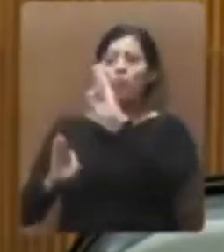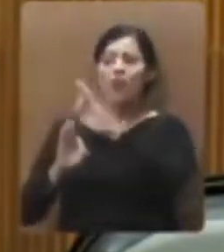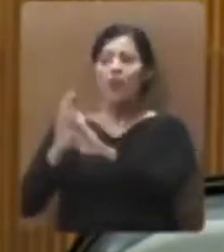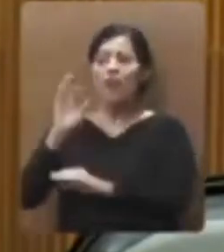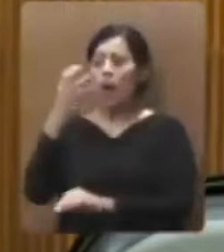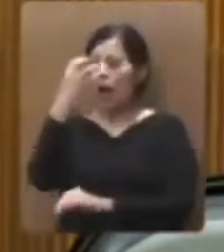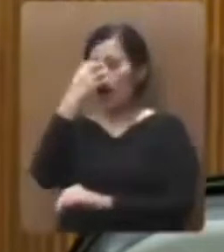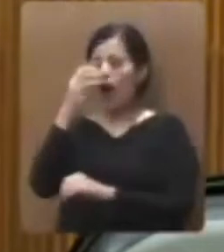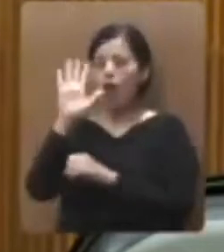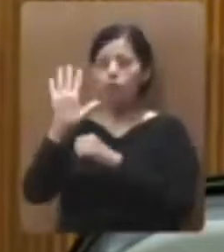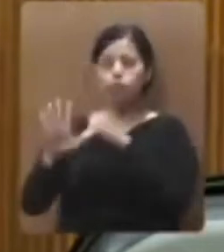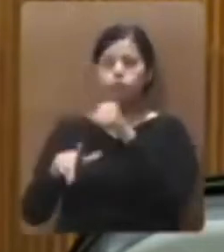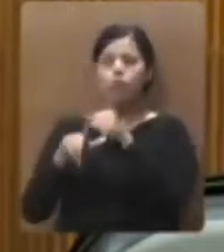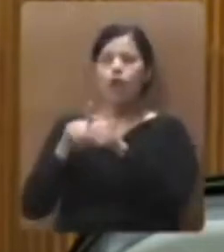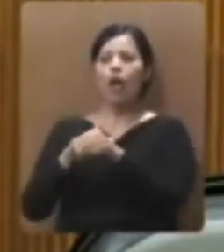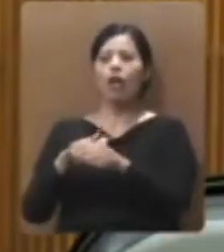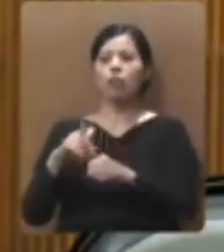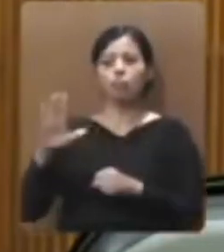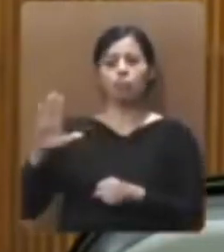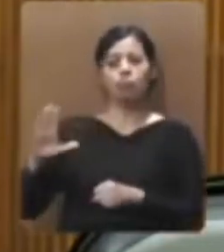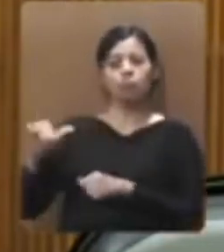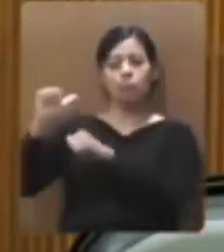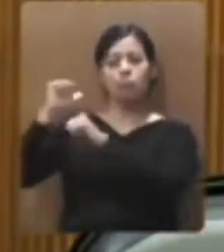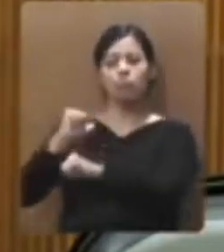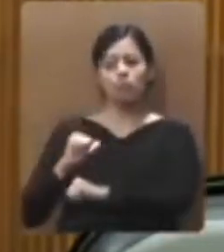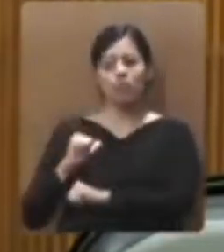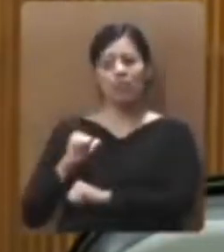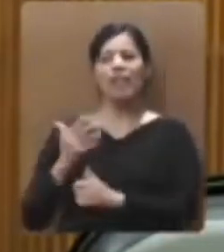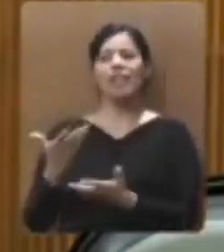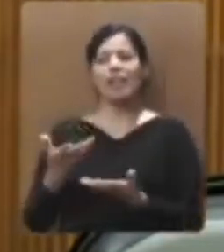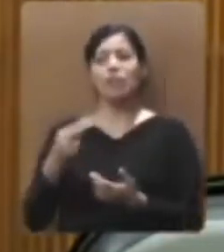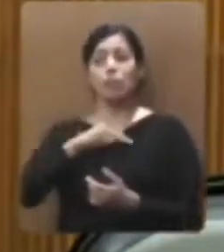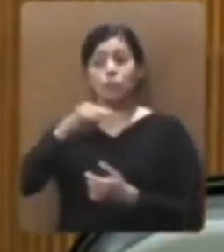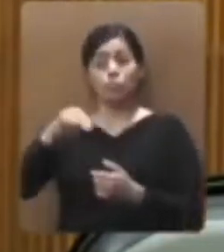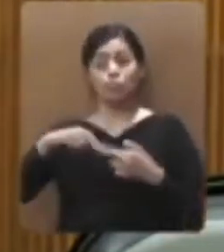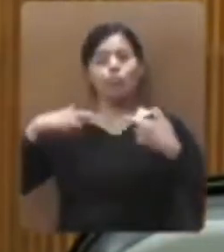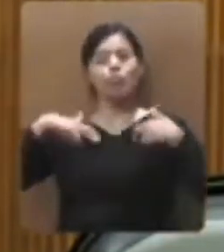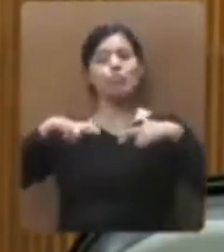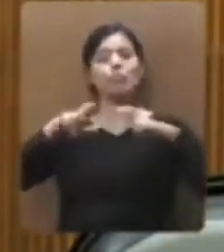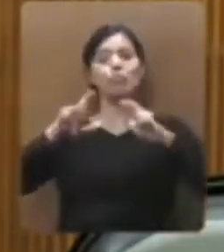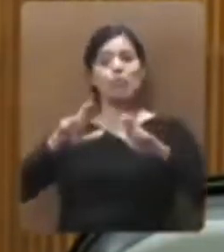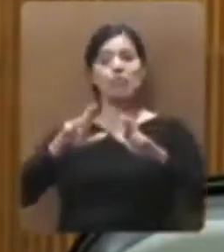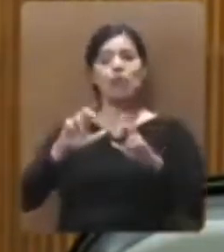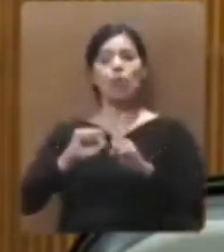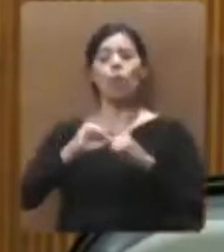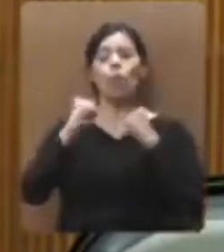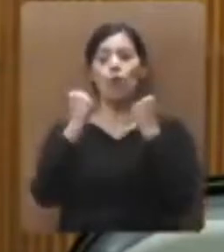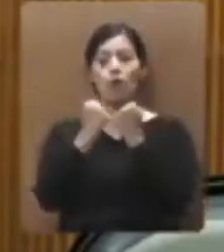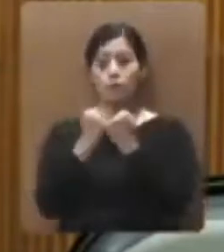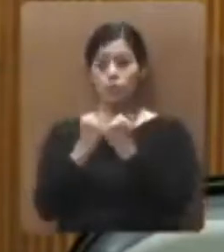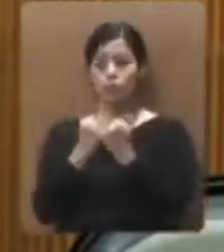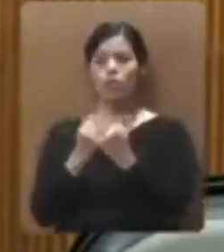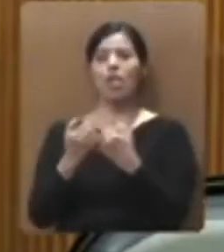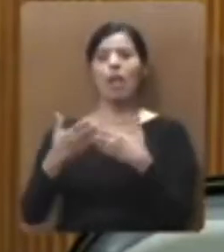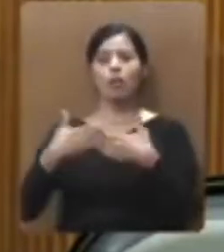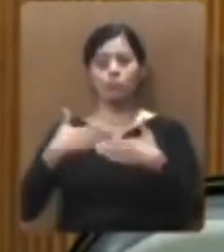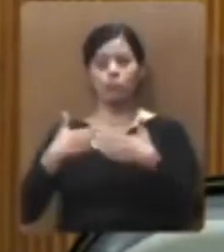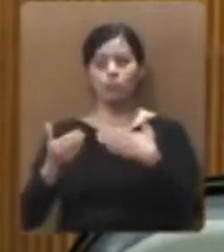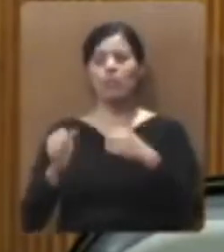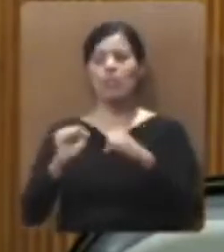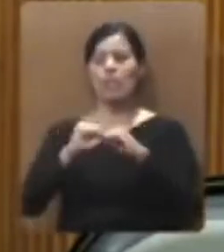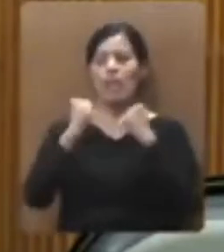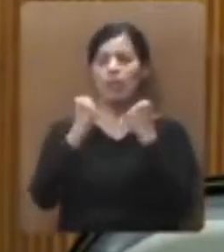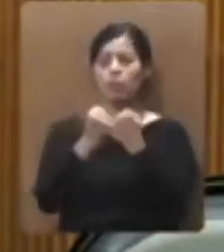con los avistamientos, las autoridades y todo, evidentemente nos hace representar lo que somos, una sociedad moderna. Las sociedades más